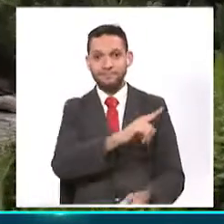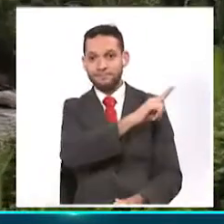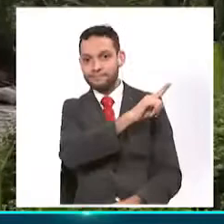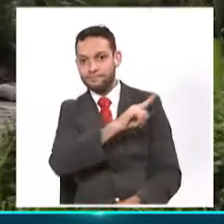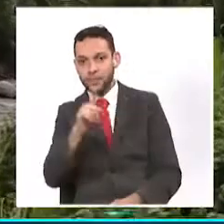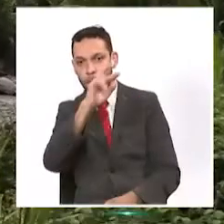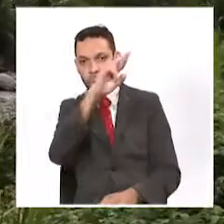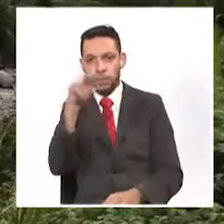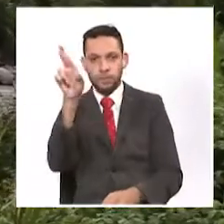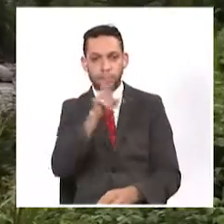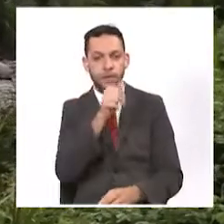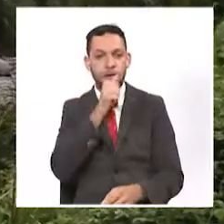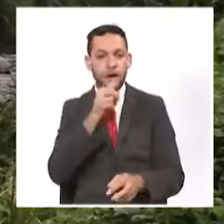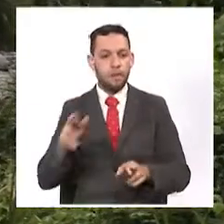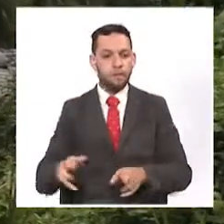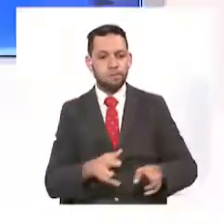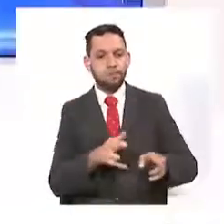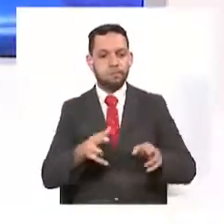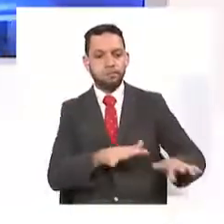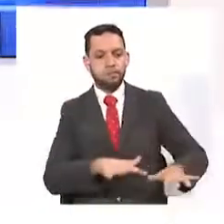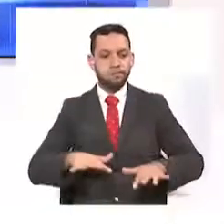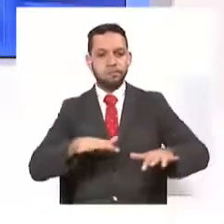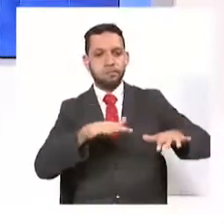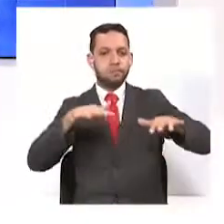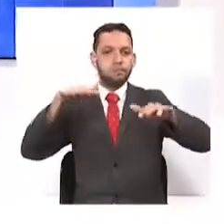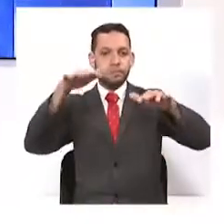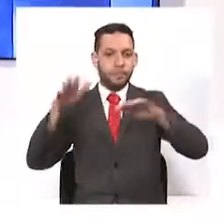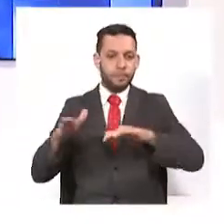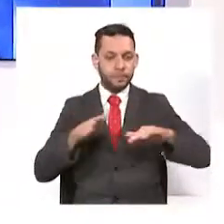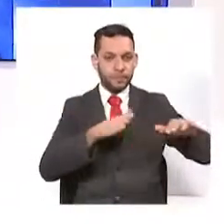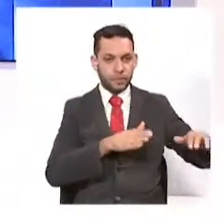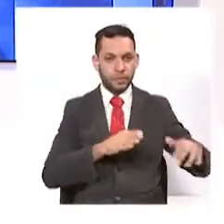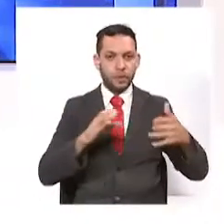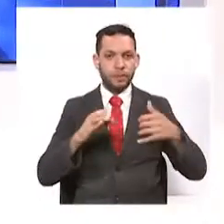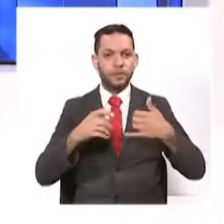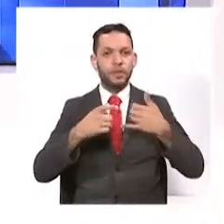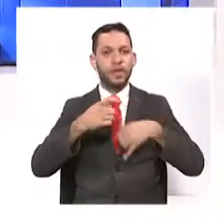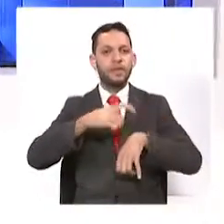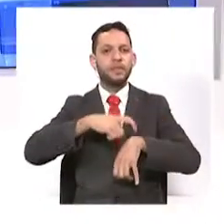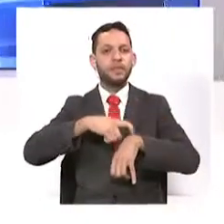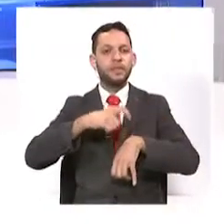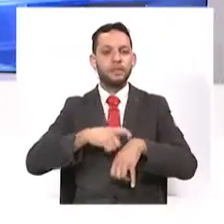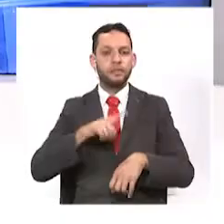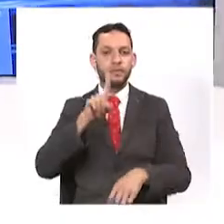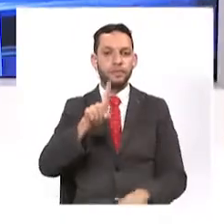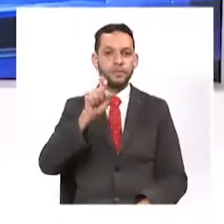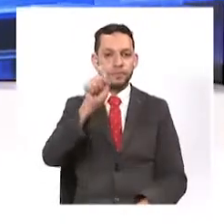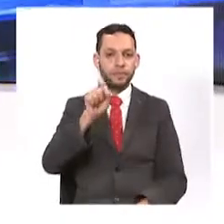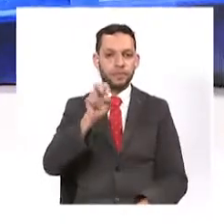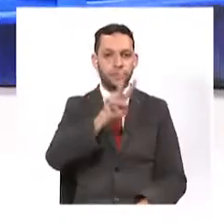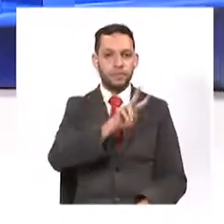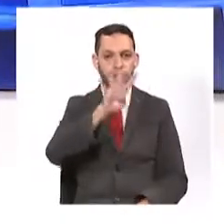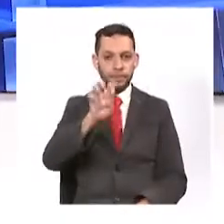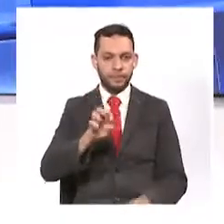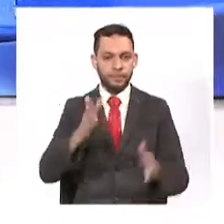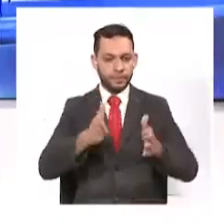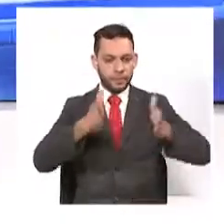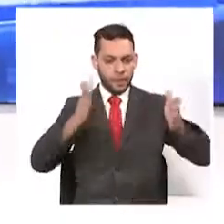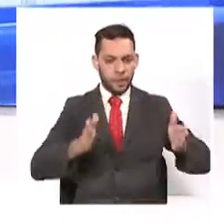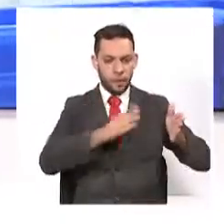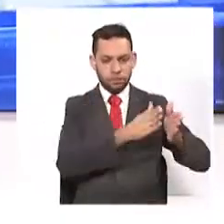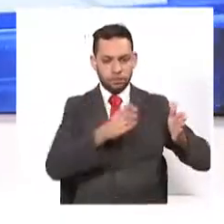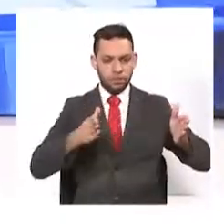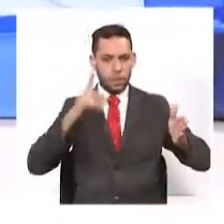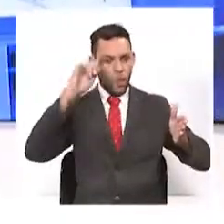decrecientes y desbordamientos. En Colombia, a la una de la tarde, 28 minutos, momento de presentarles nuestra sección Gobierno,